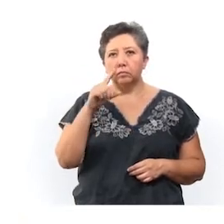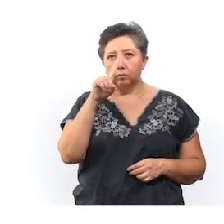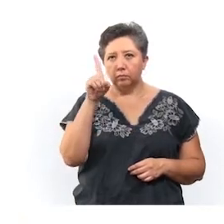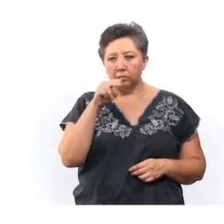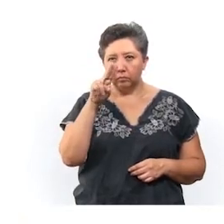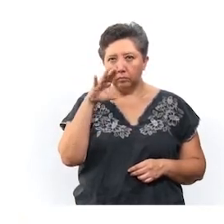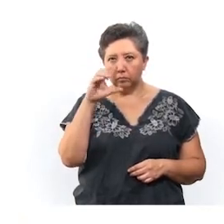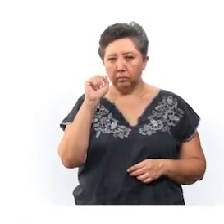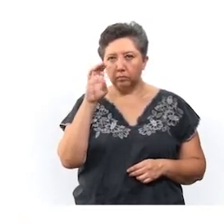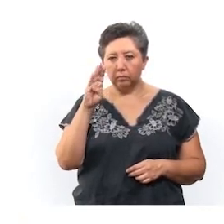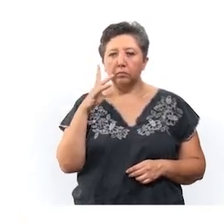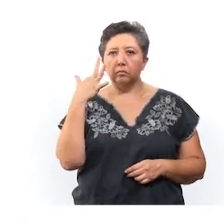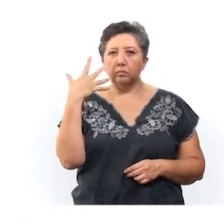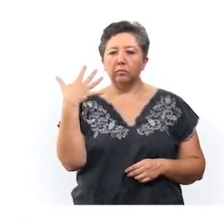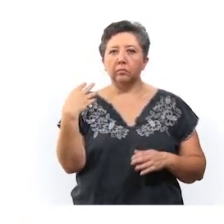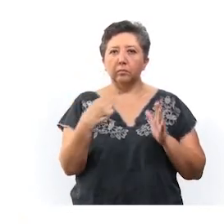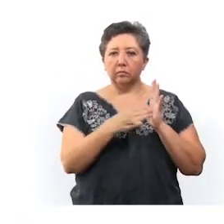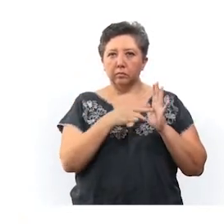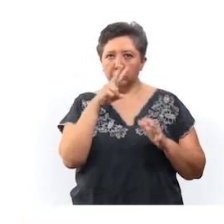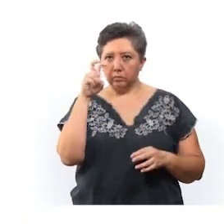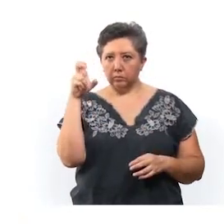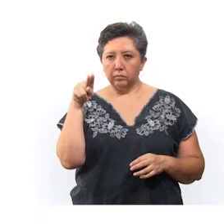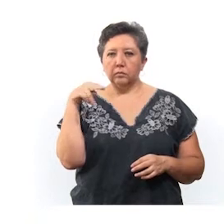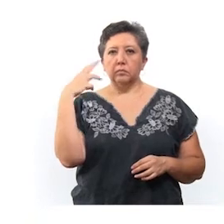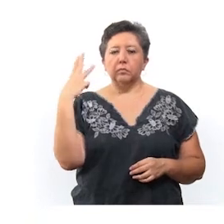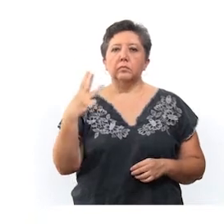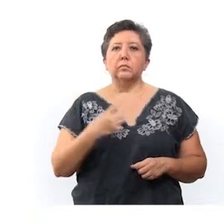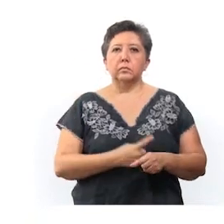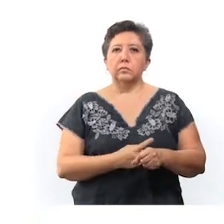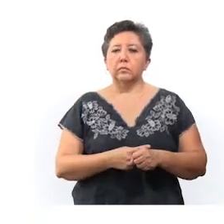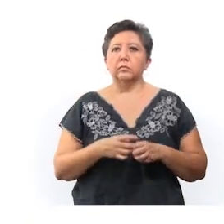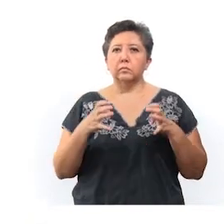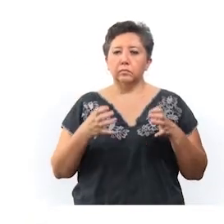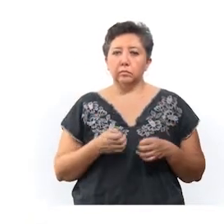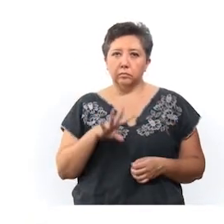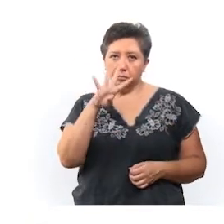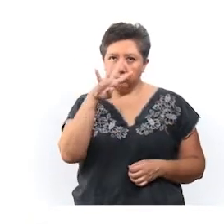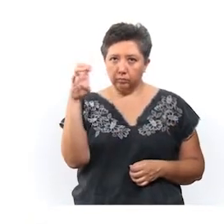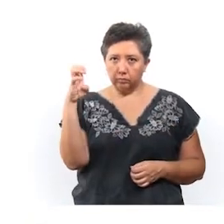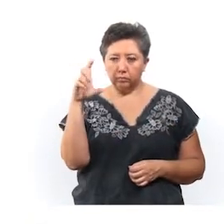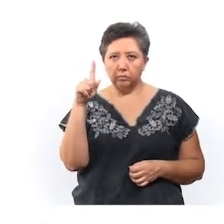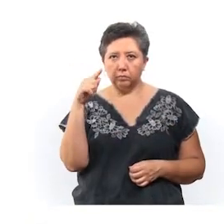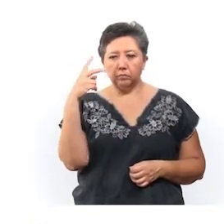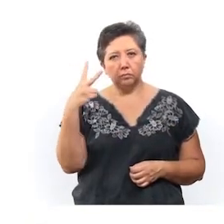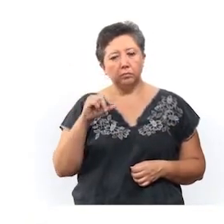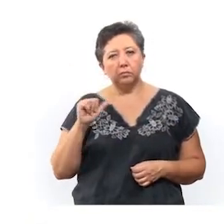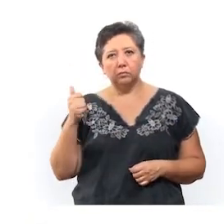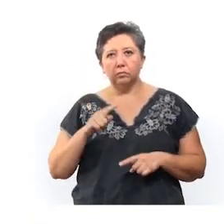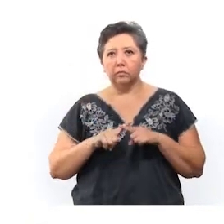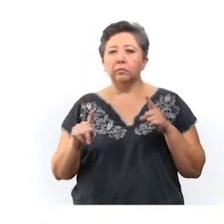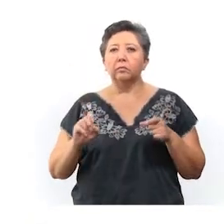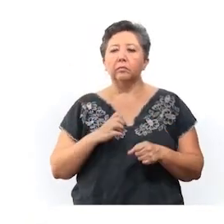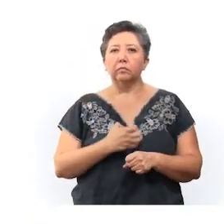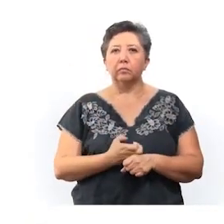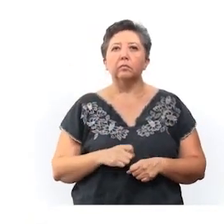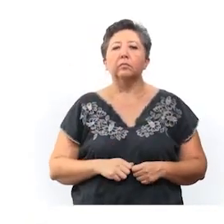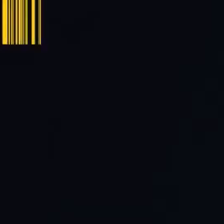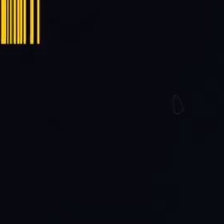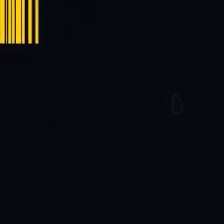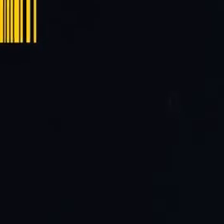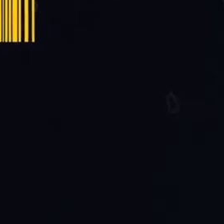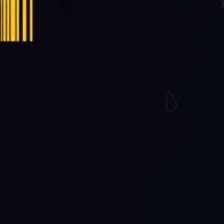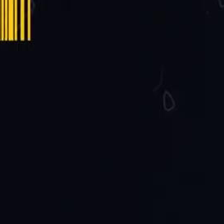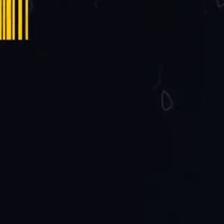De los 55.283 casos positivos, 472 son de otro país u otro estado.